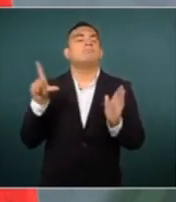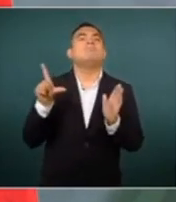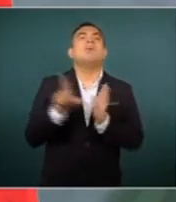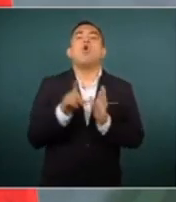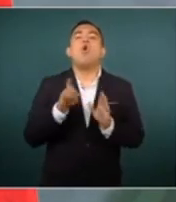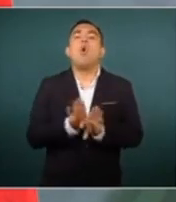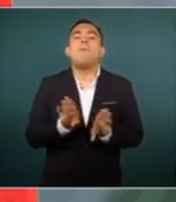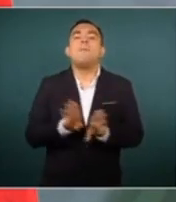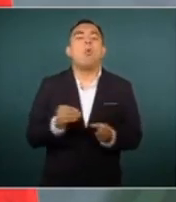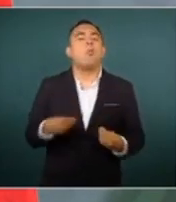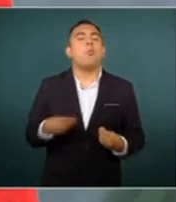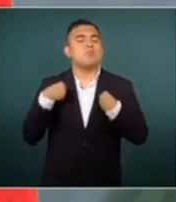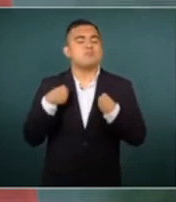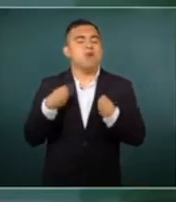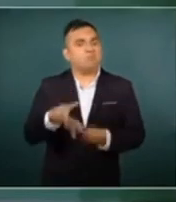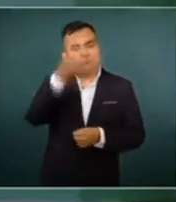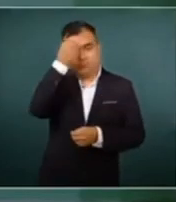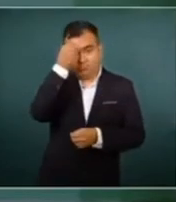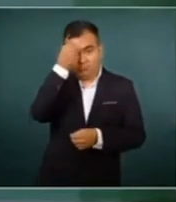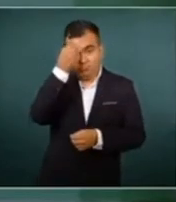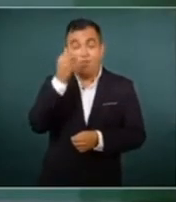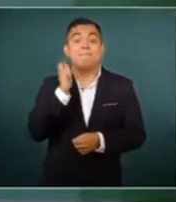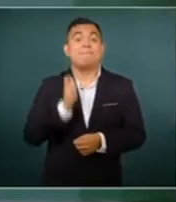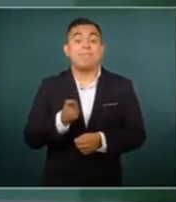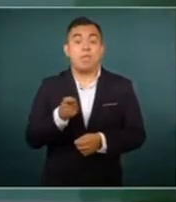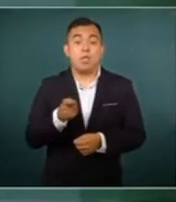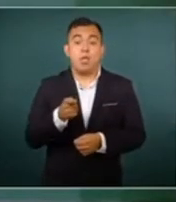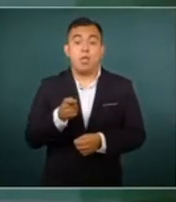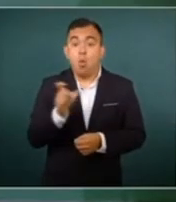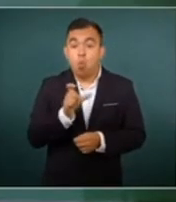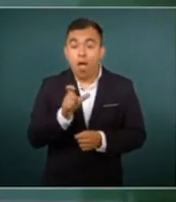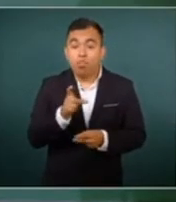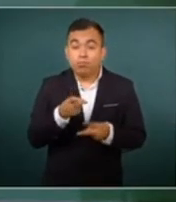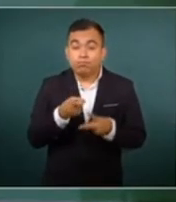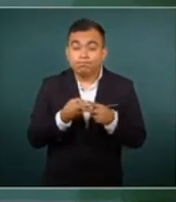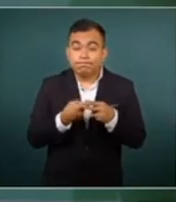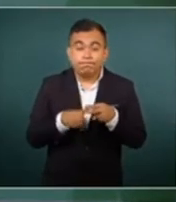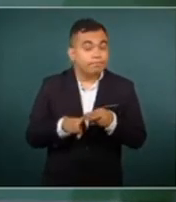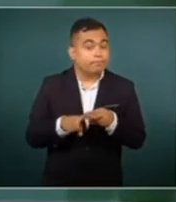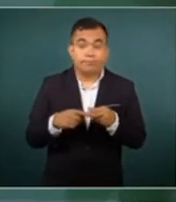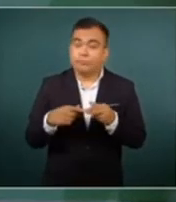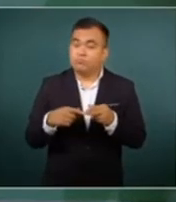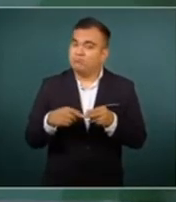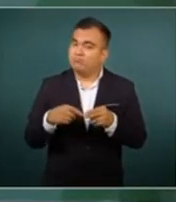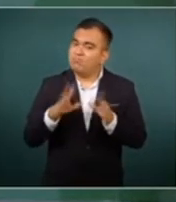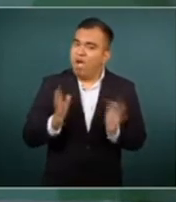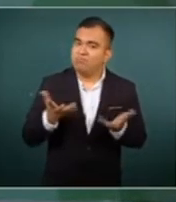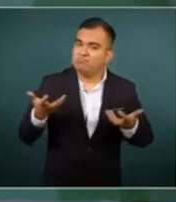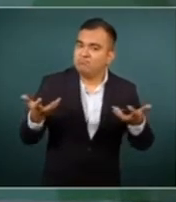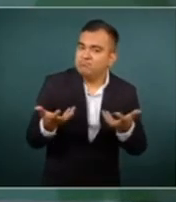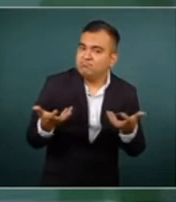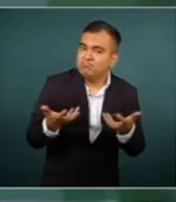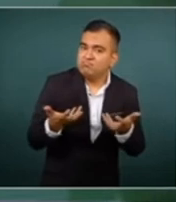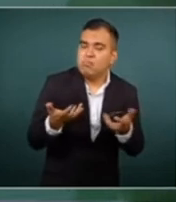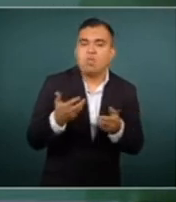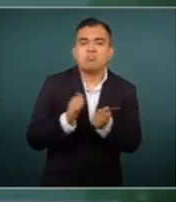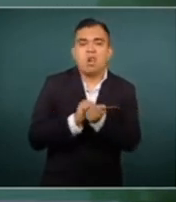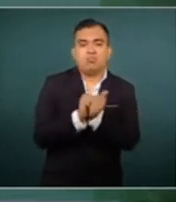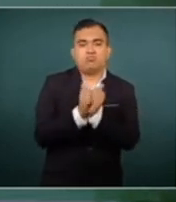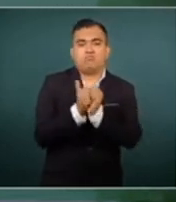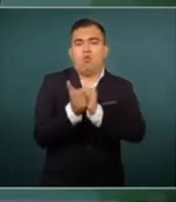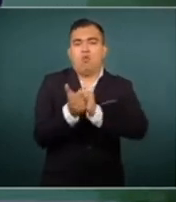que cuando se pone en práctica un proceso de transformación siempre se produce